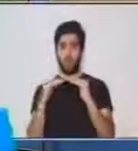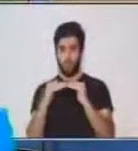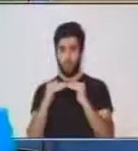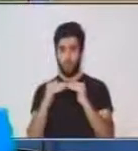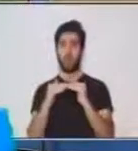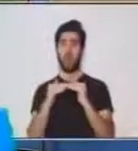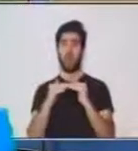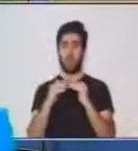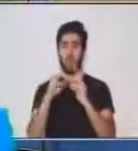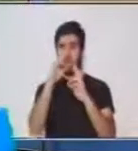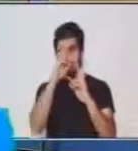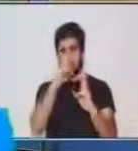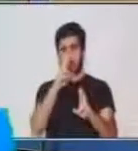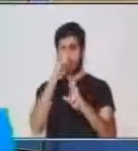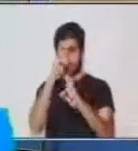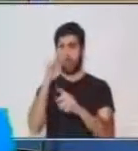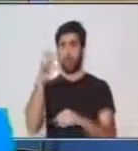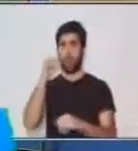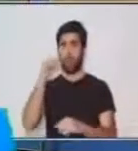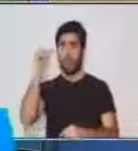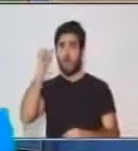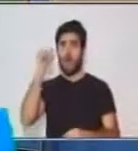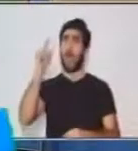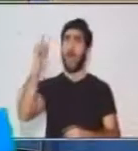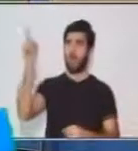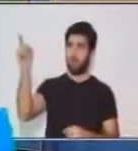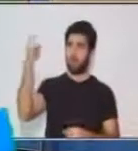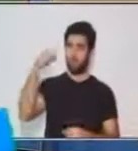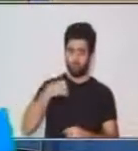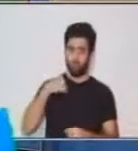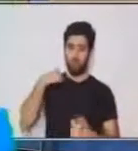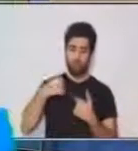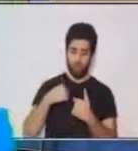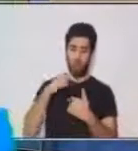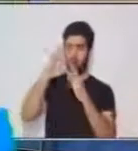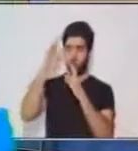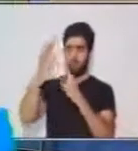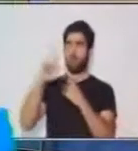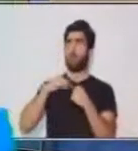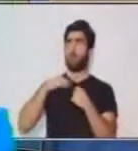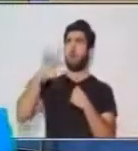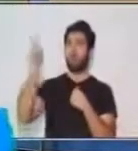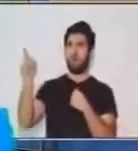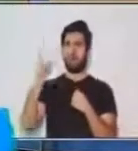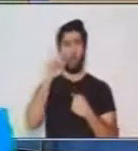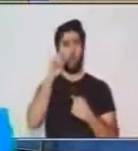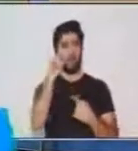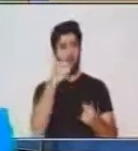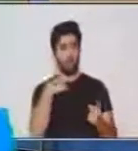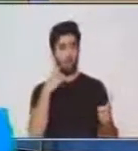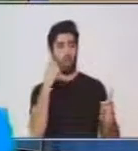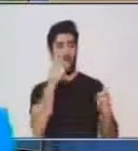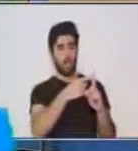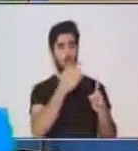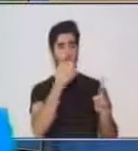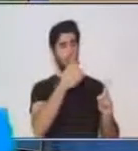ese respeto es también de adultos hacia niños, de hombres a mujeres,